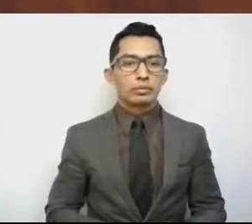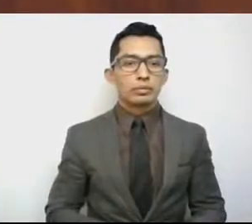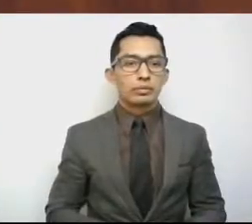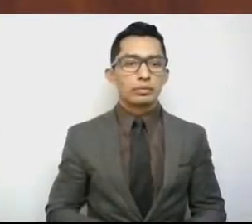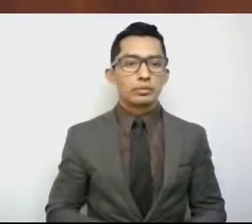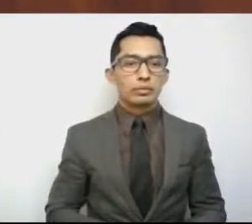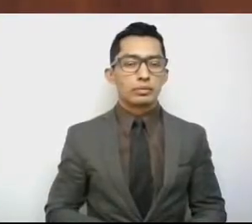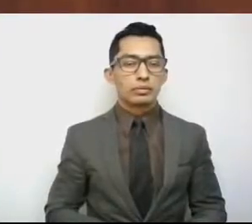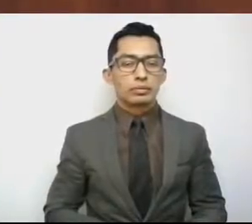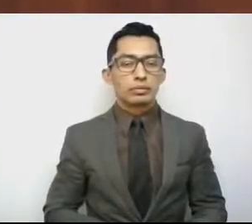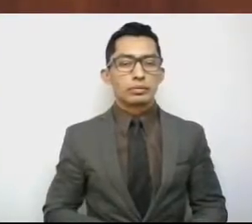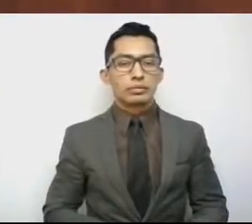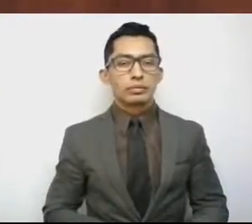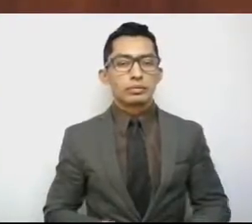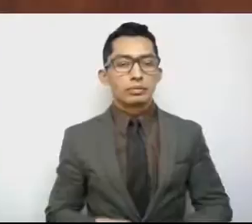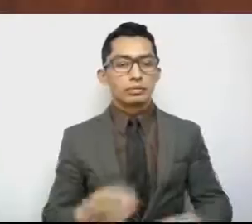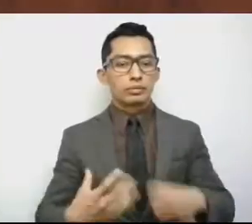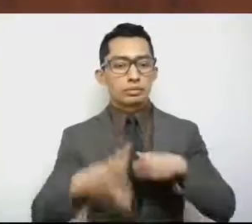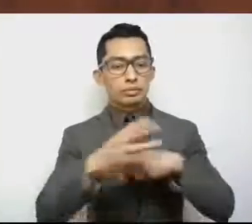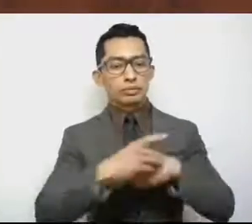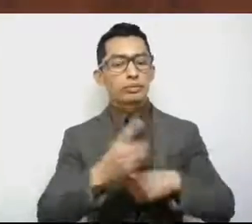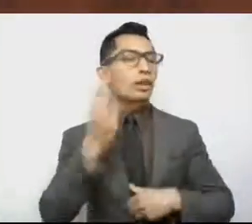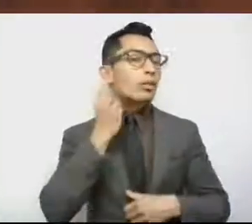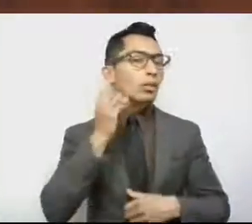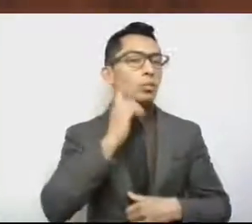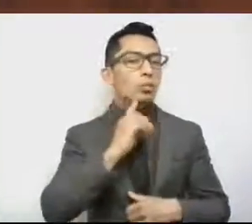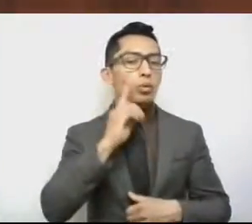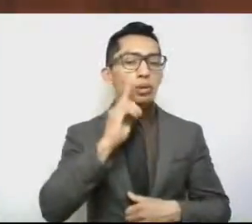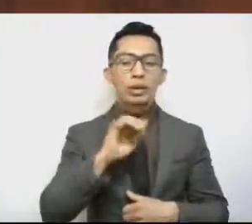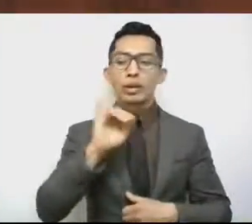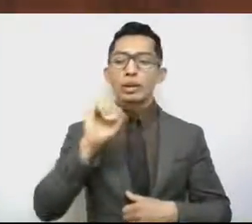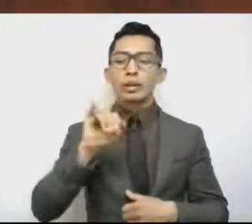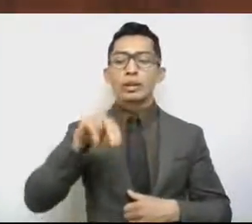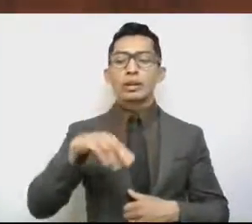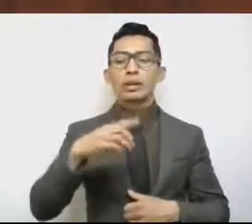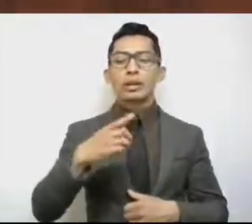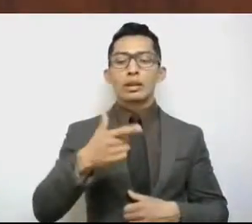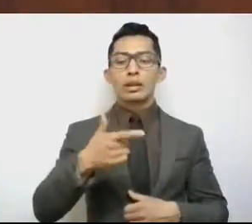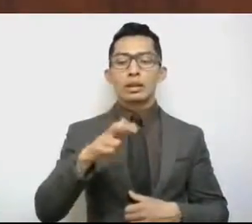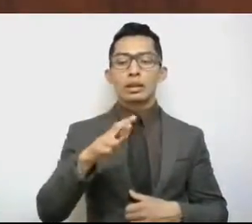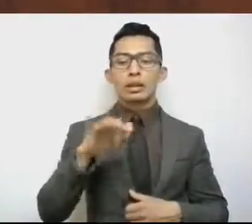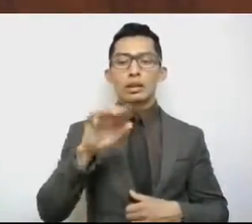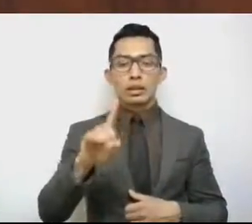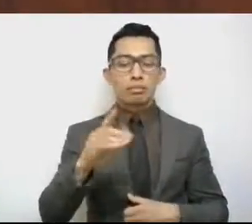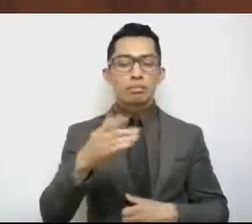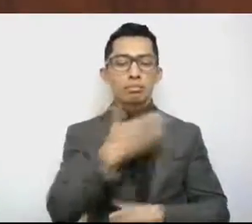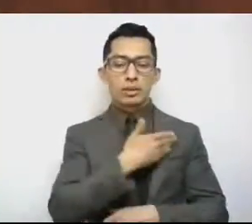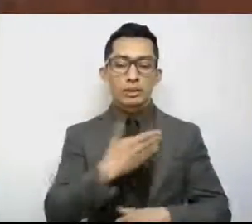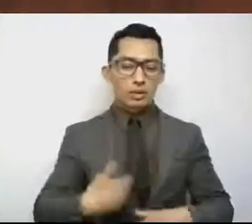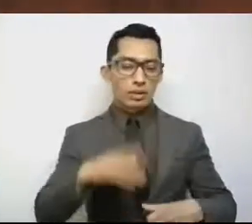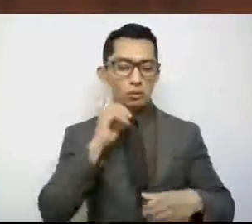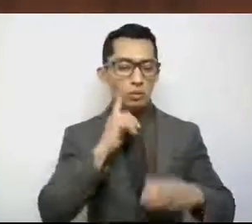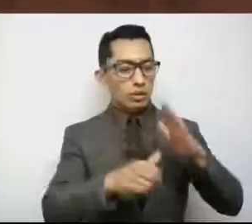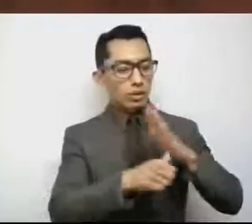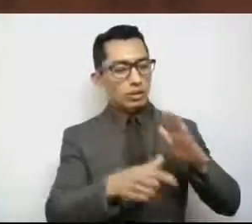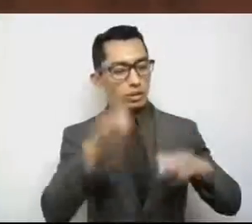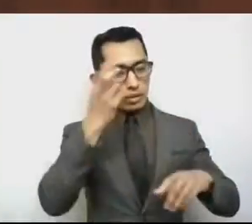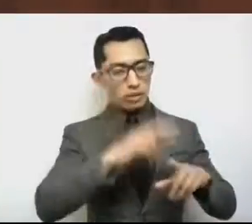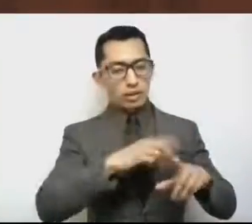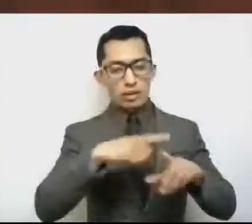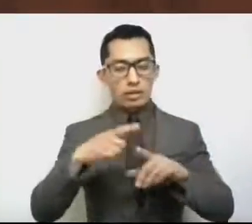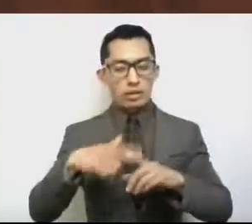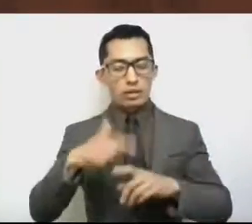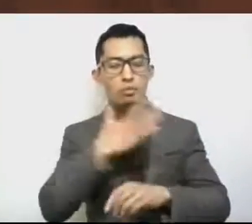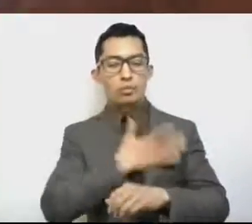Con su venia, diputada Ingrid Krasopani Shemenitsky Castro, presidenta de la mesa directiva. Buenos días,